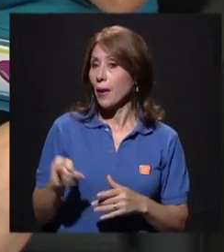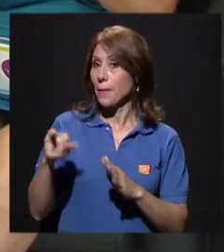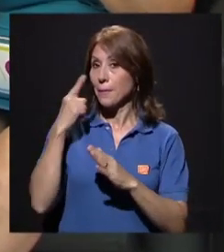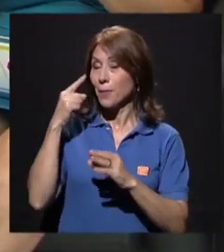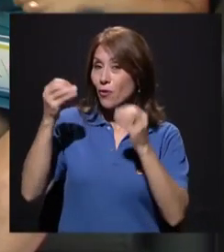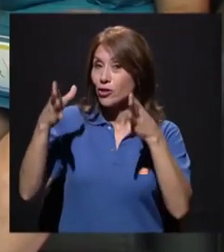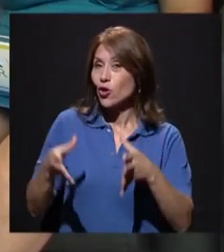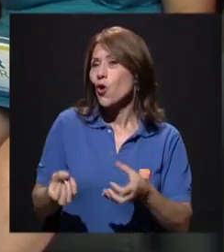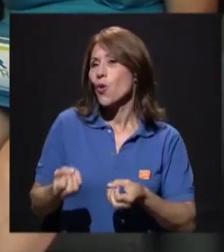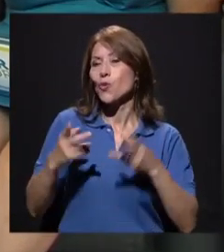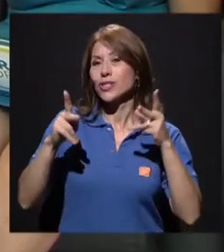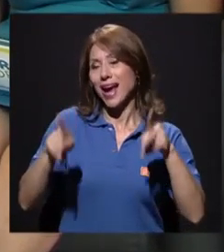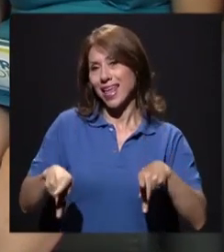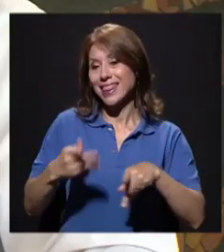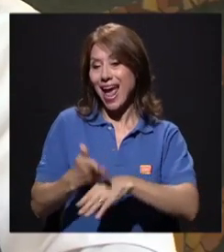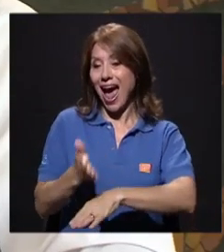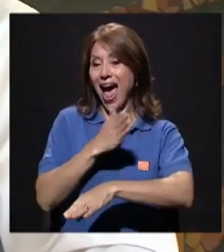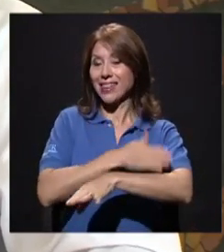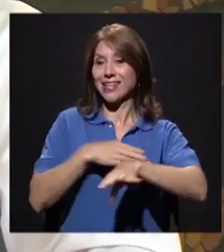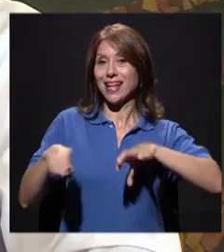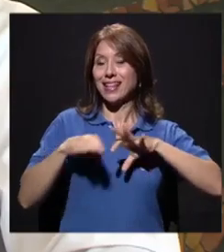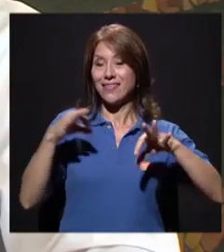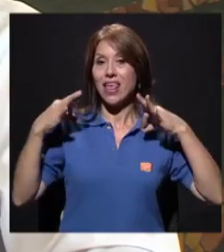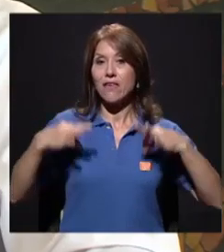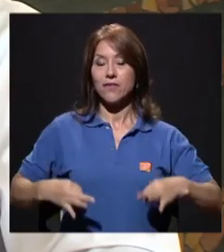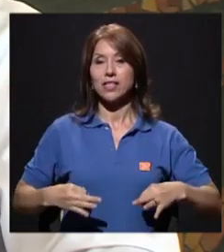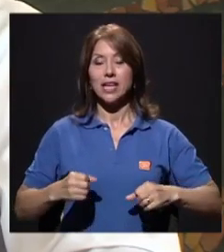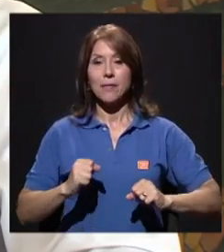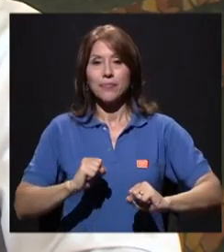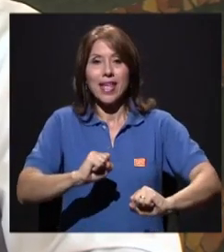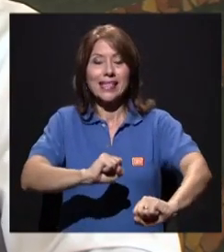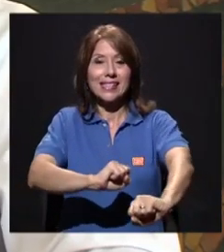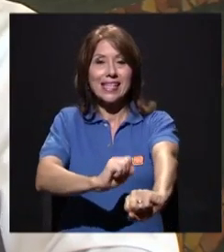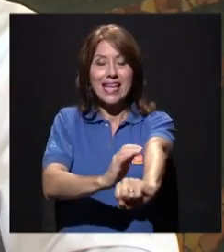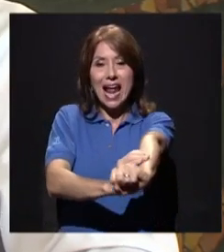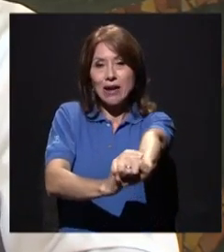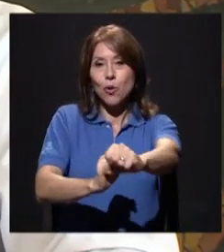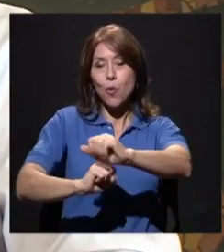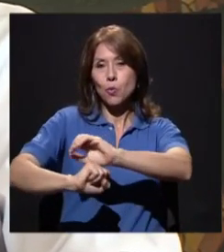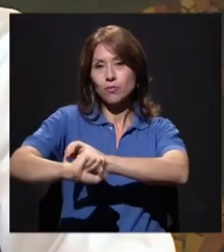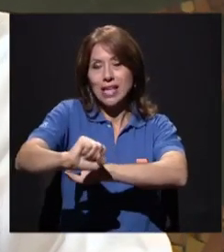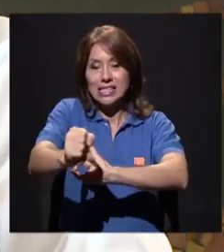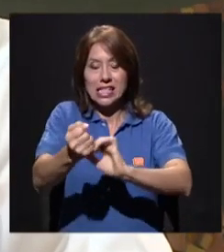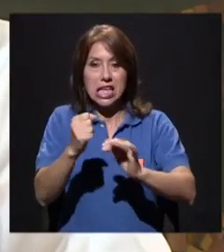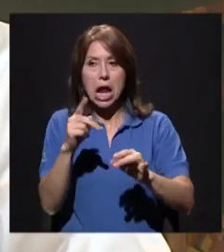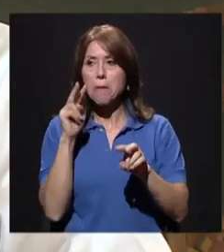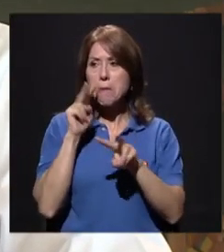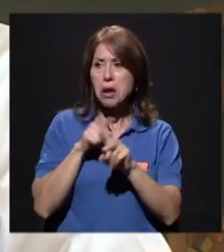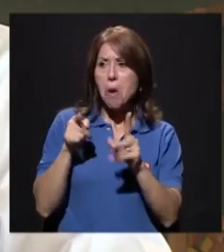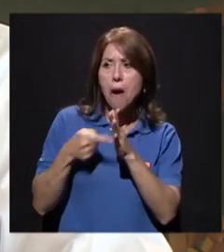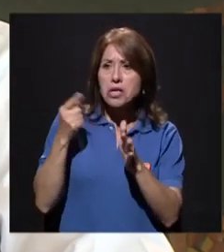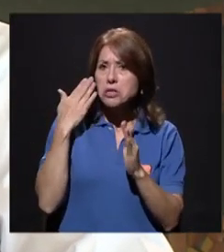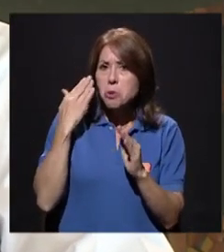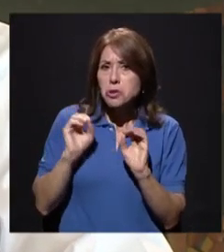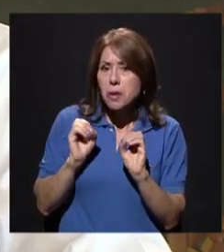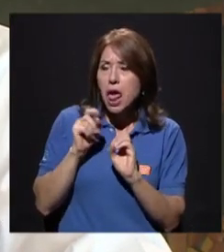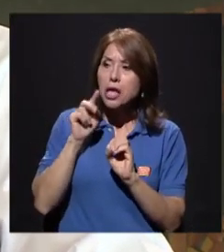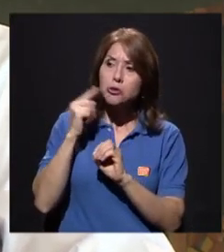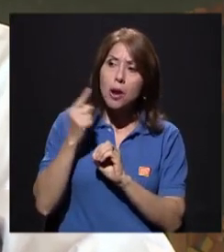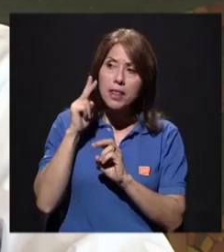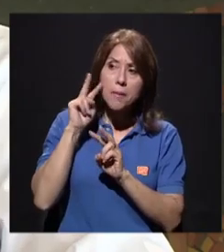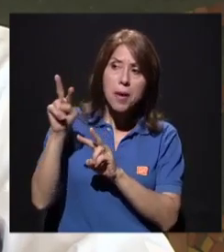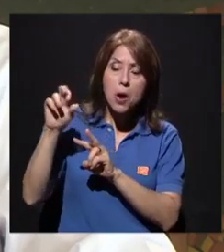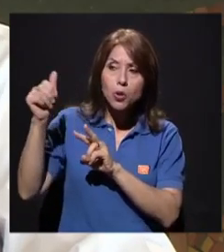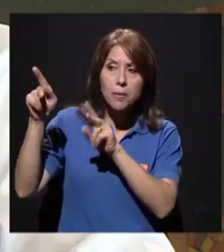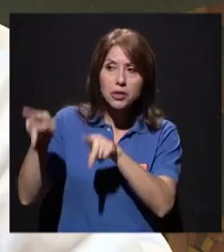estirar. Mucha gente llega y estira previo a hacer actividad física, pero estira a veces por imitación, porque ven que otros estiran. ¿Qué se